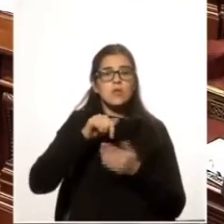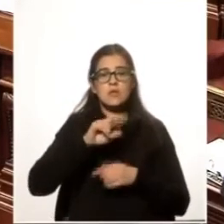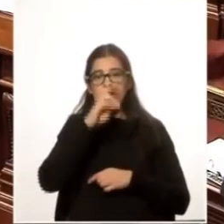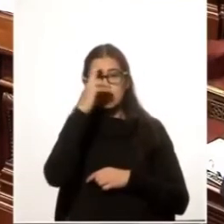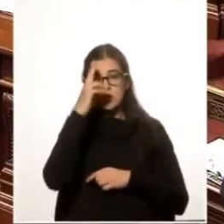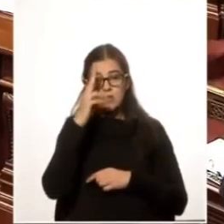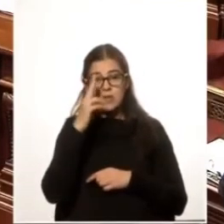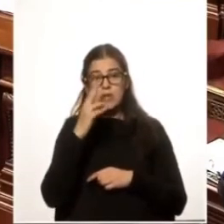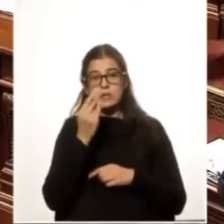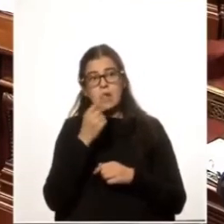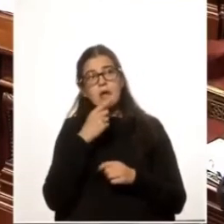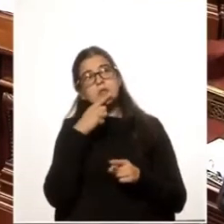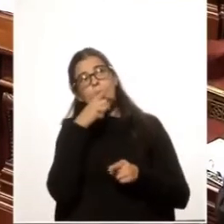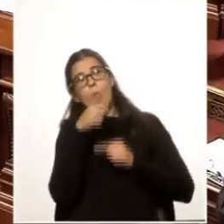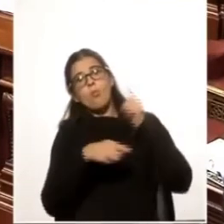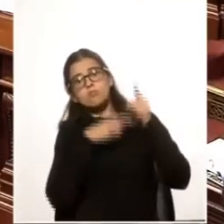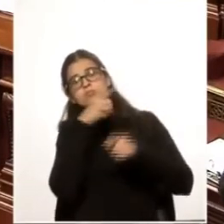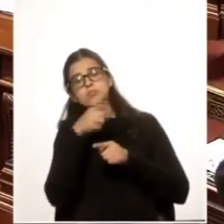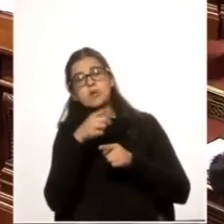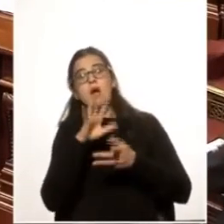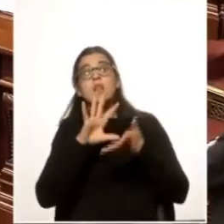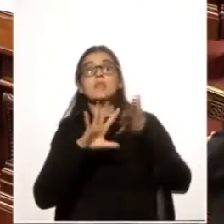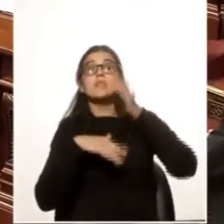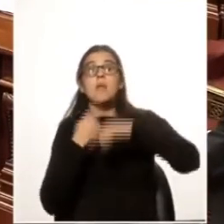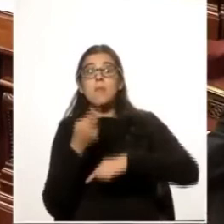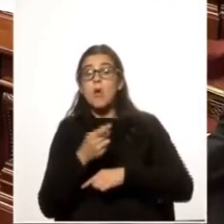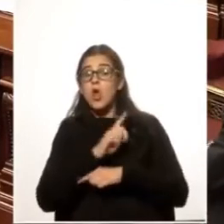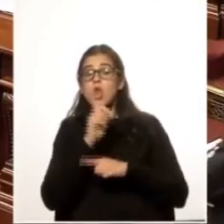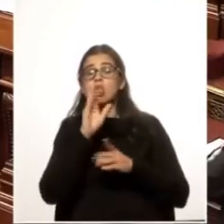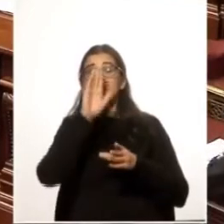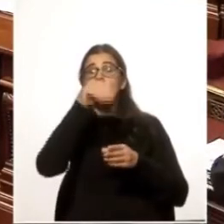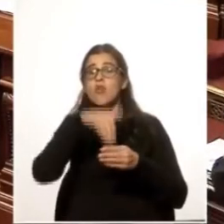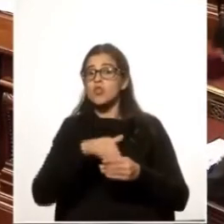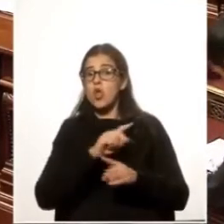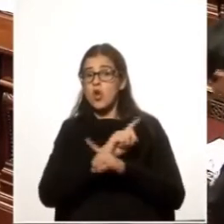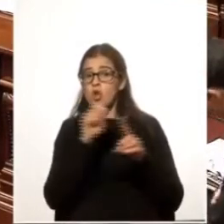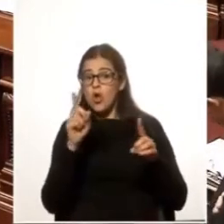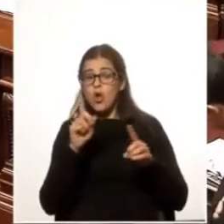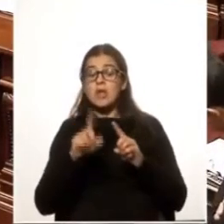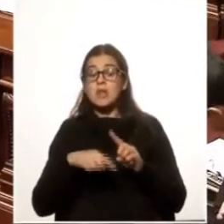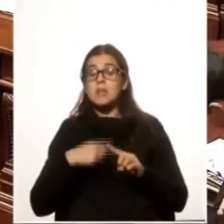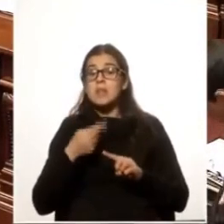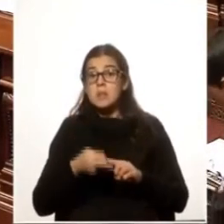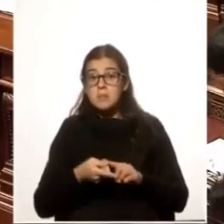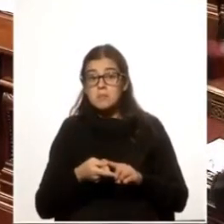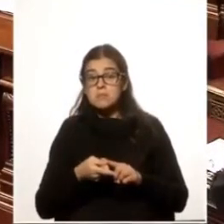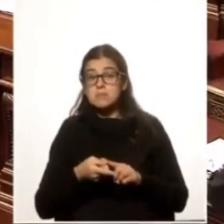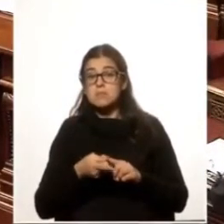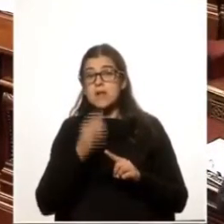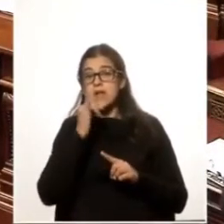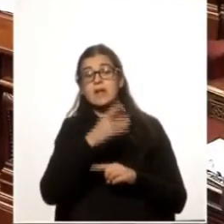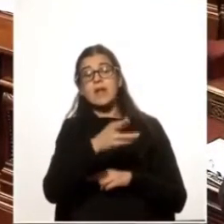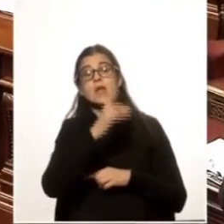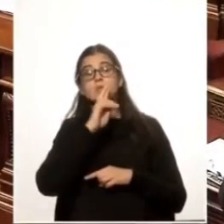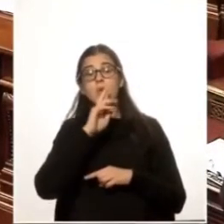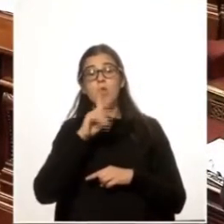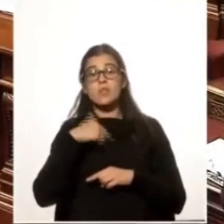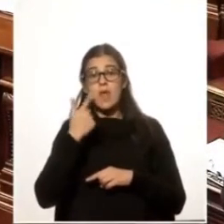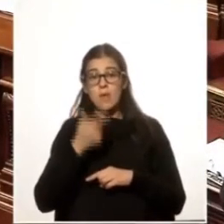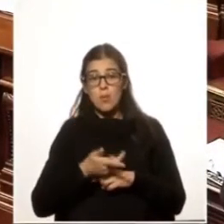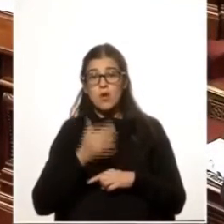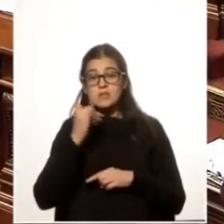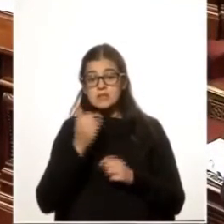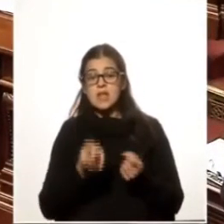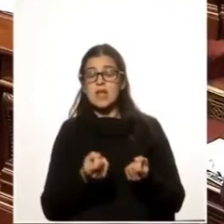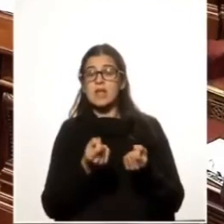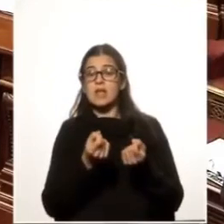Tanto se cuestionó al punto que no se lo votó y sin embargo las resultancias terminan